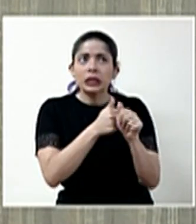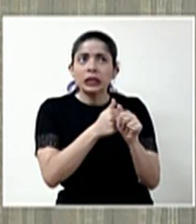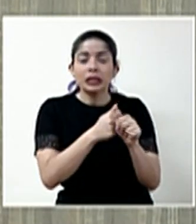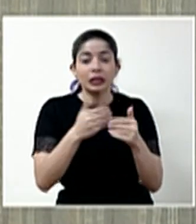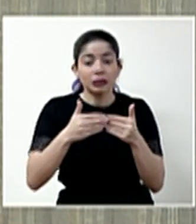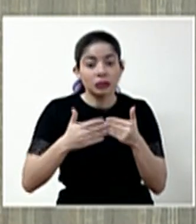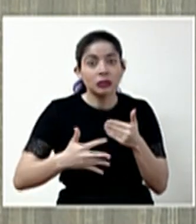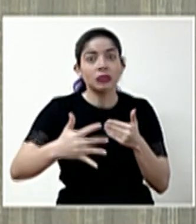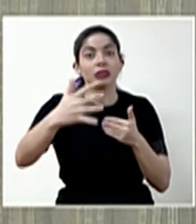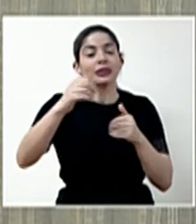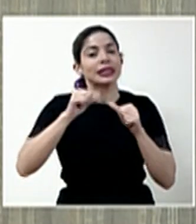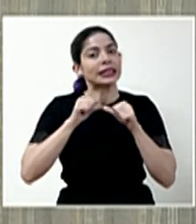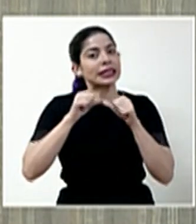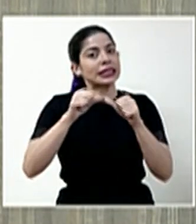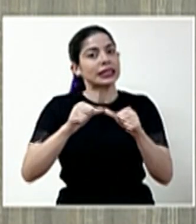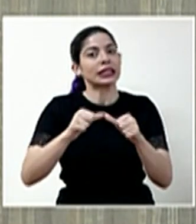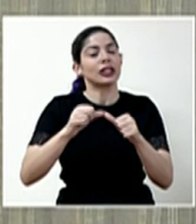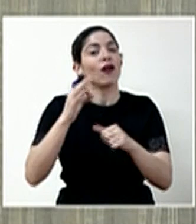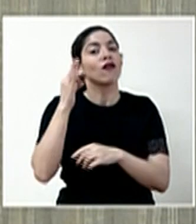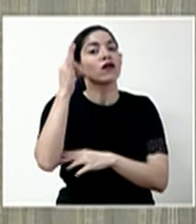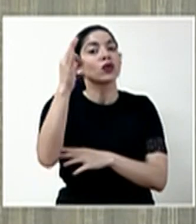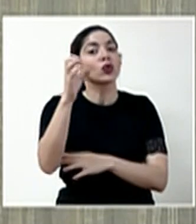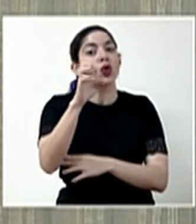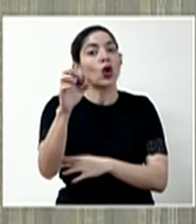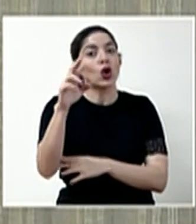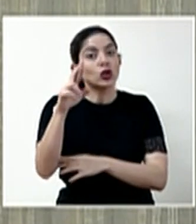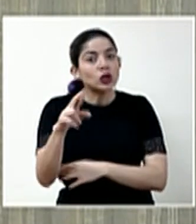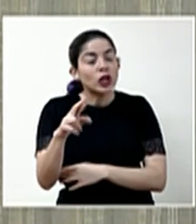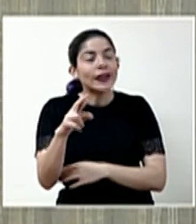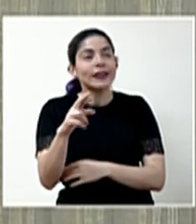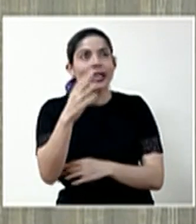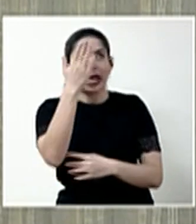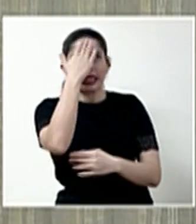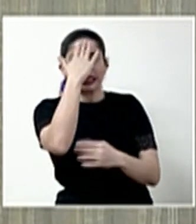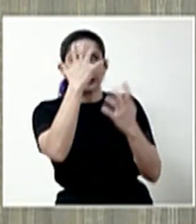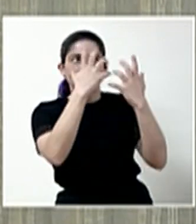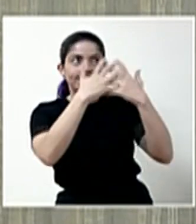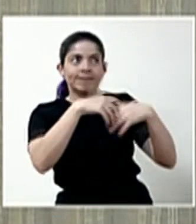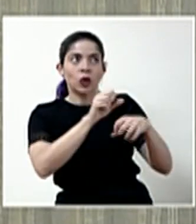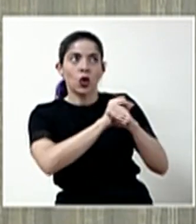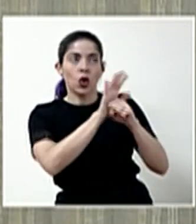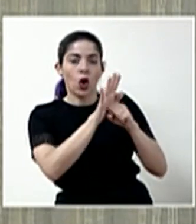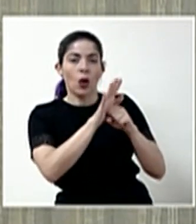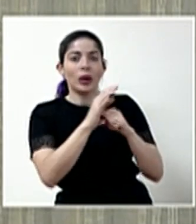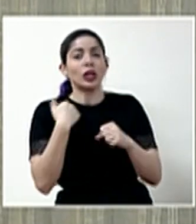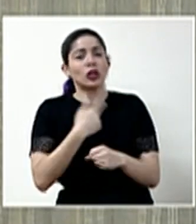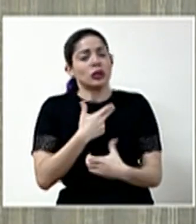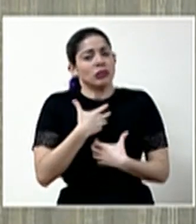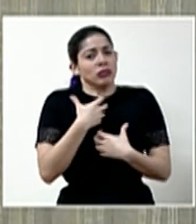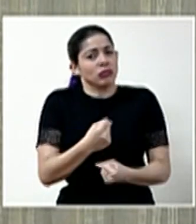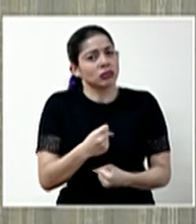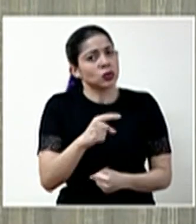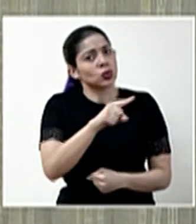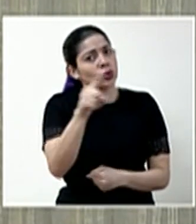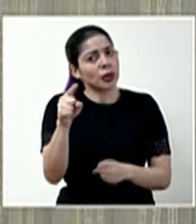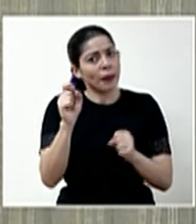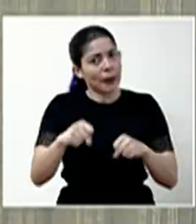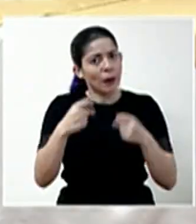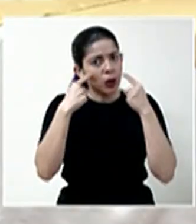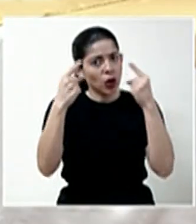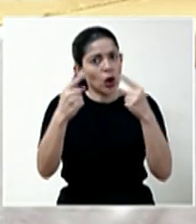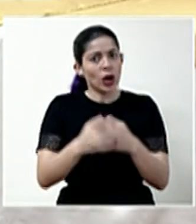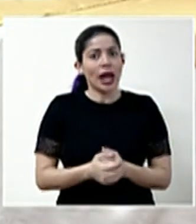construyendo ese futuro de Costa Rica en medio del COVID-19 y seguimos contando con todas y todos ustedes para lograrlo.